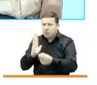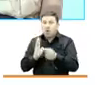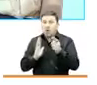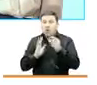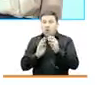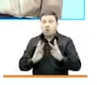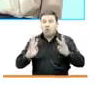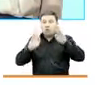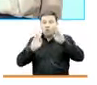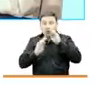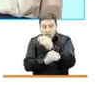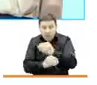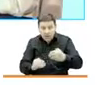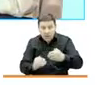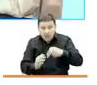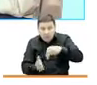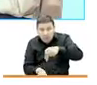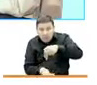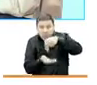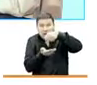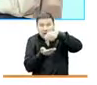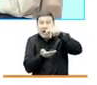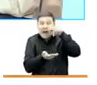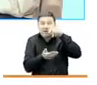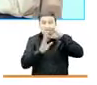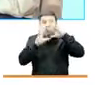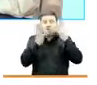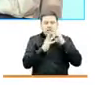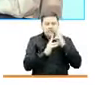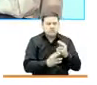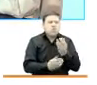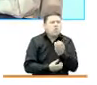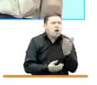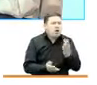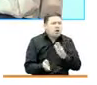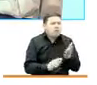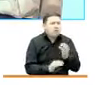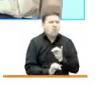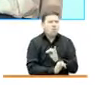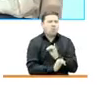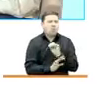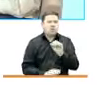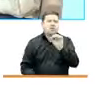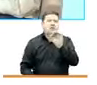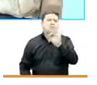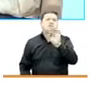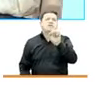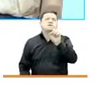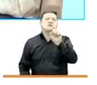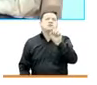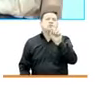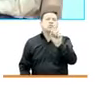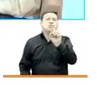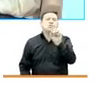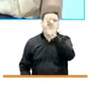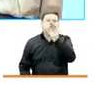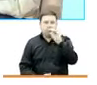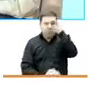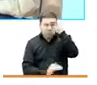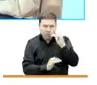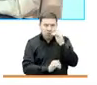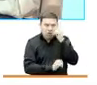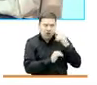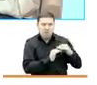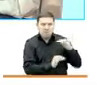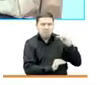PMA, en donde hemos logrado reducir las notificaciones y muertes de muertes por desnutrición en un 36.1% en un año que, como lo